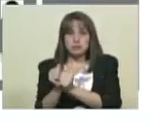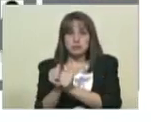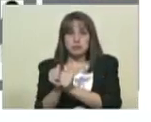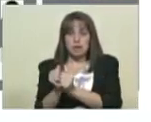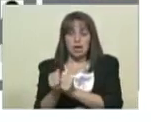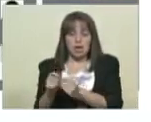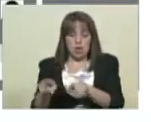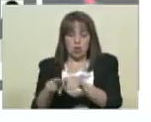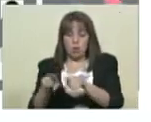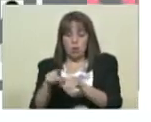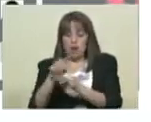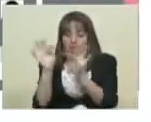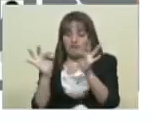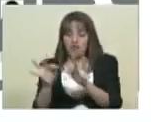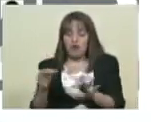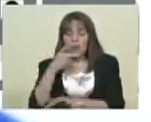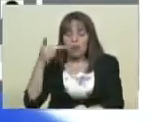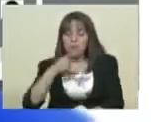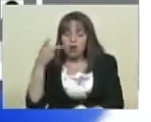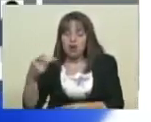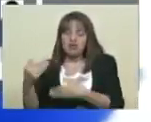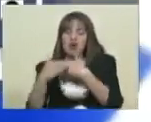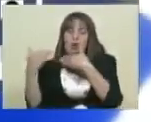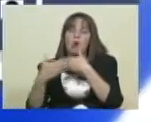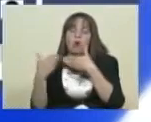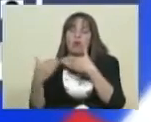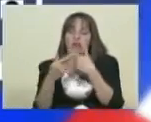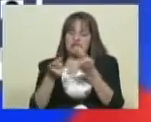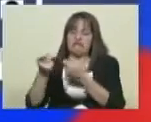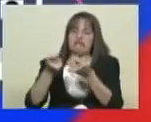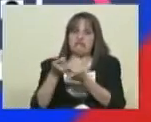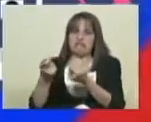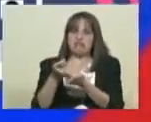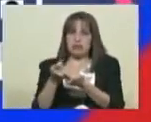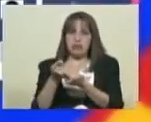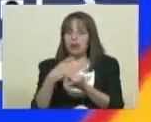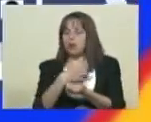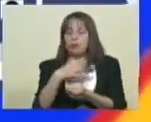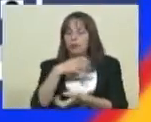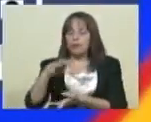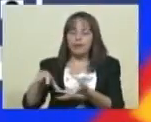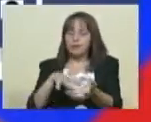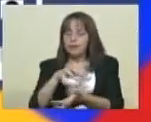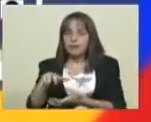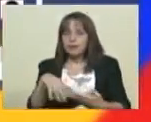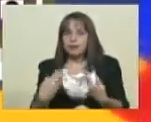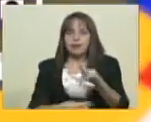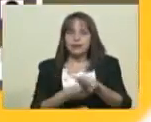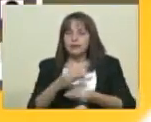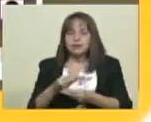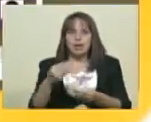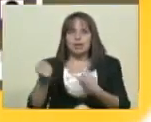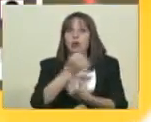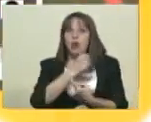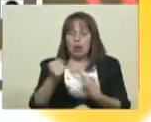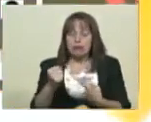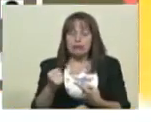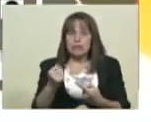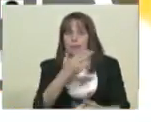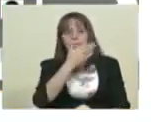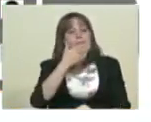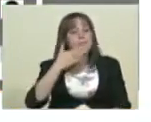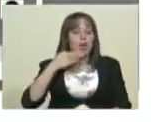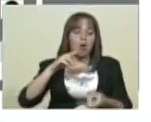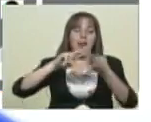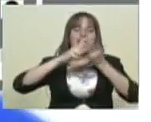política de chantaje y de amenaza no pudo salir a hacer su violencia. decir, que la paz, la tranquilidad,